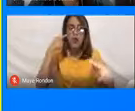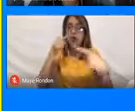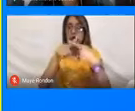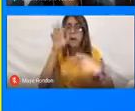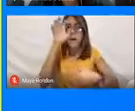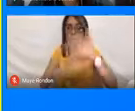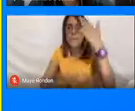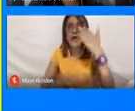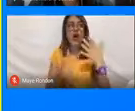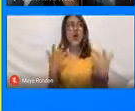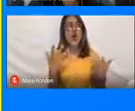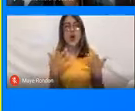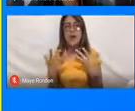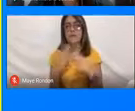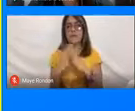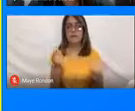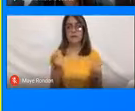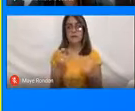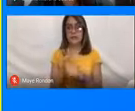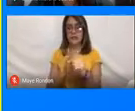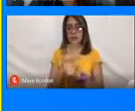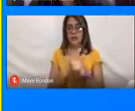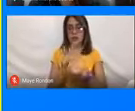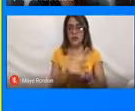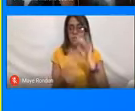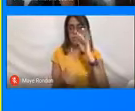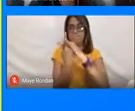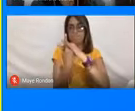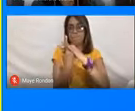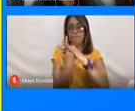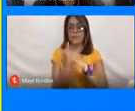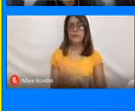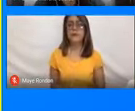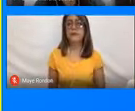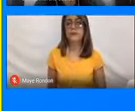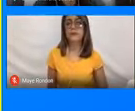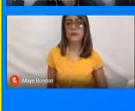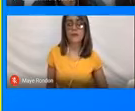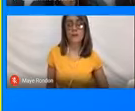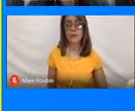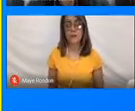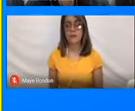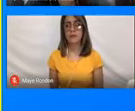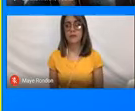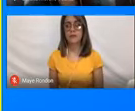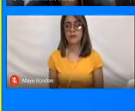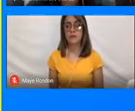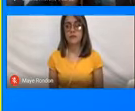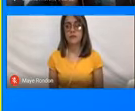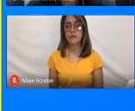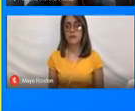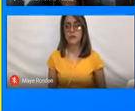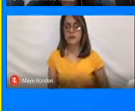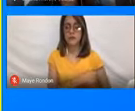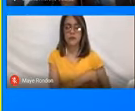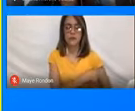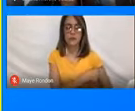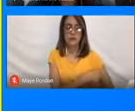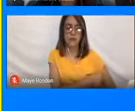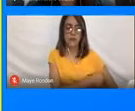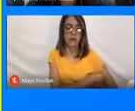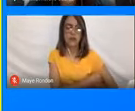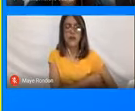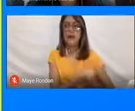contener un poco la situación que se está viviendo. ¿Listo? Ese es como el ejemplo